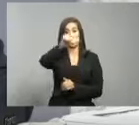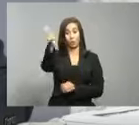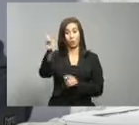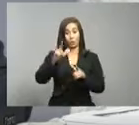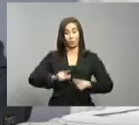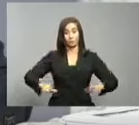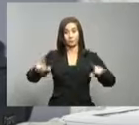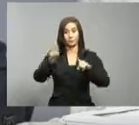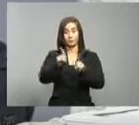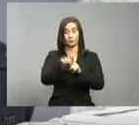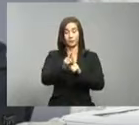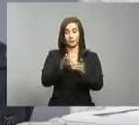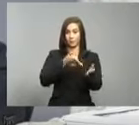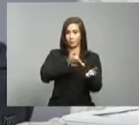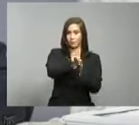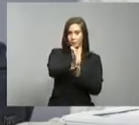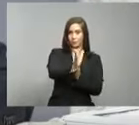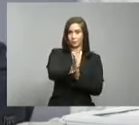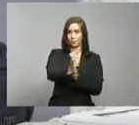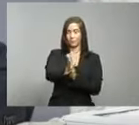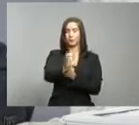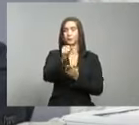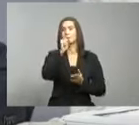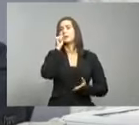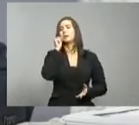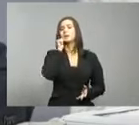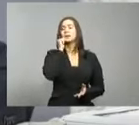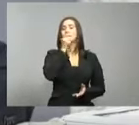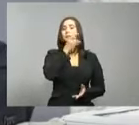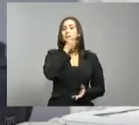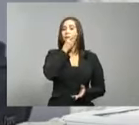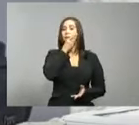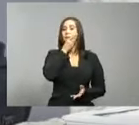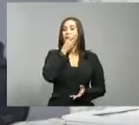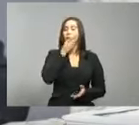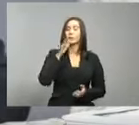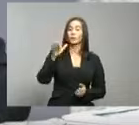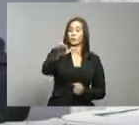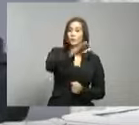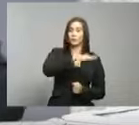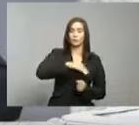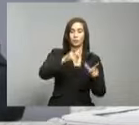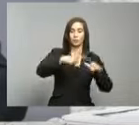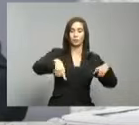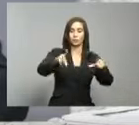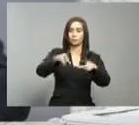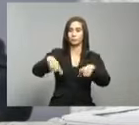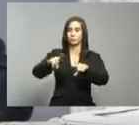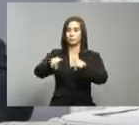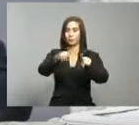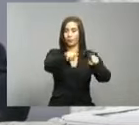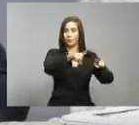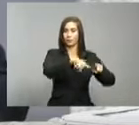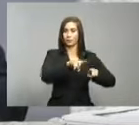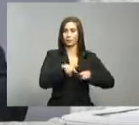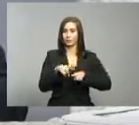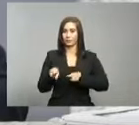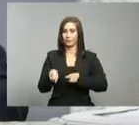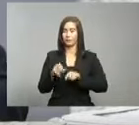en diferentes barrios de esa localidad.